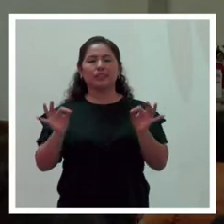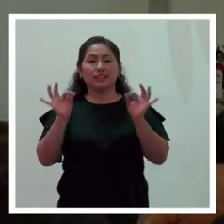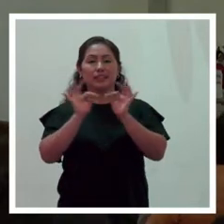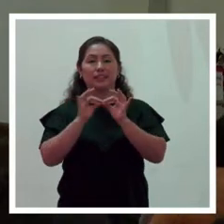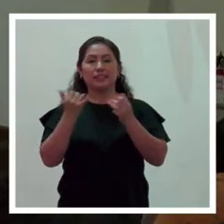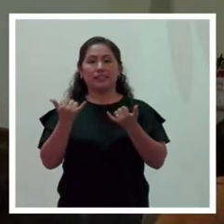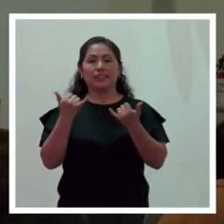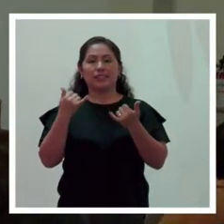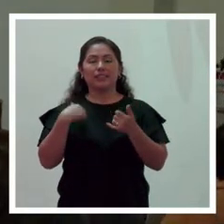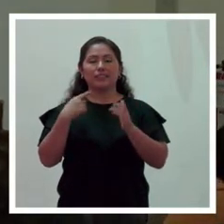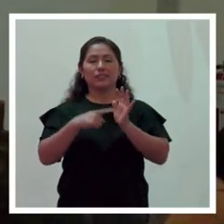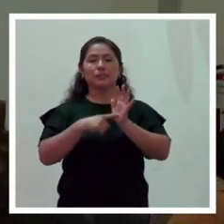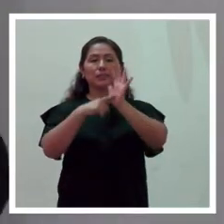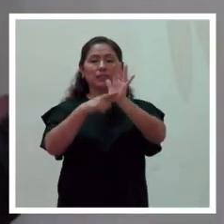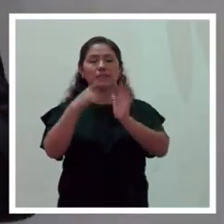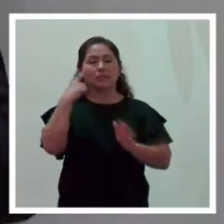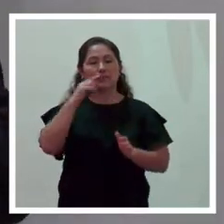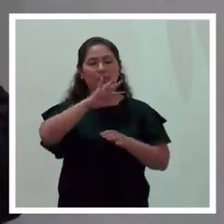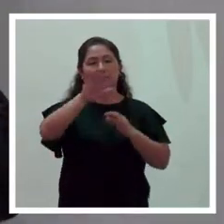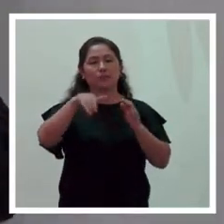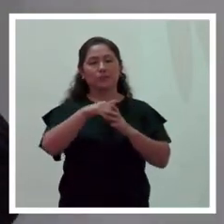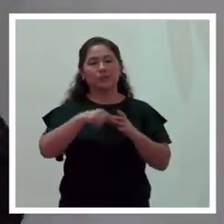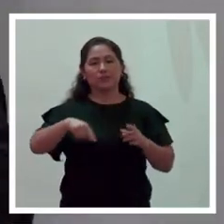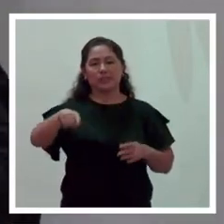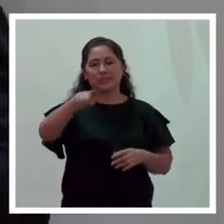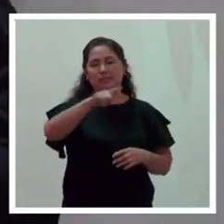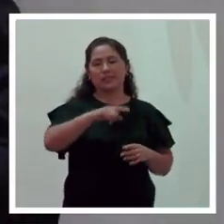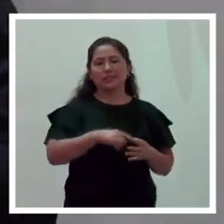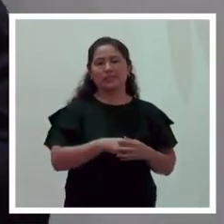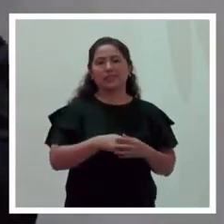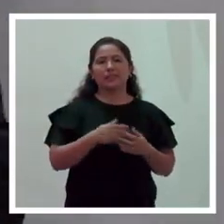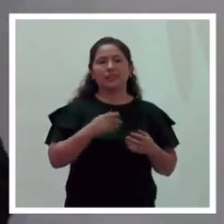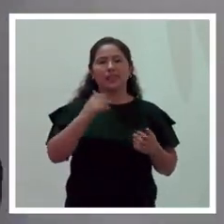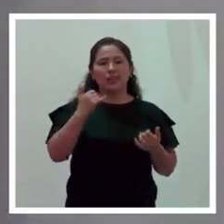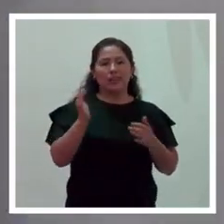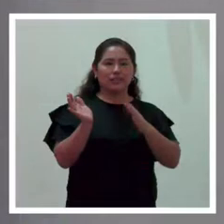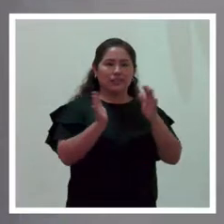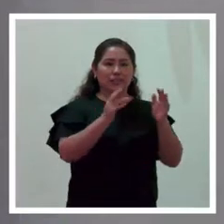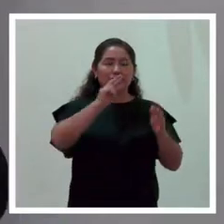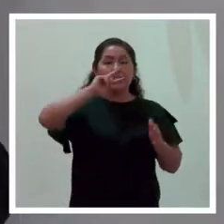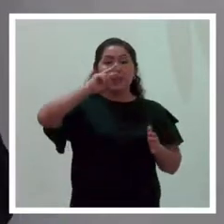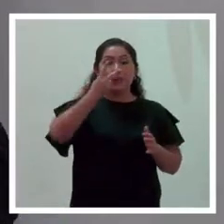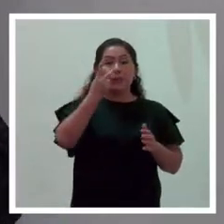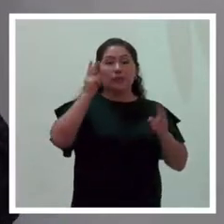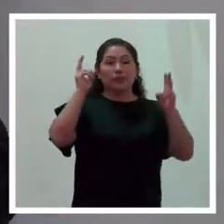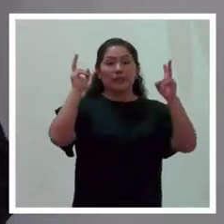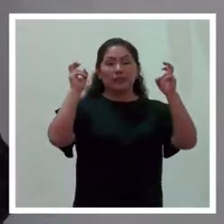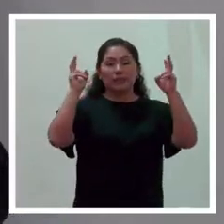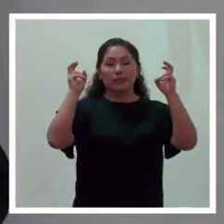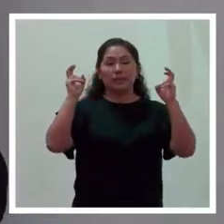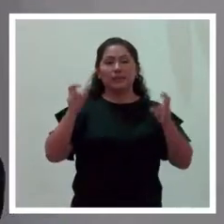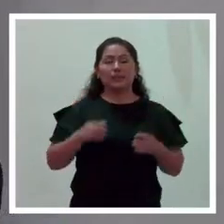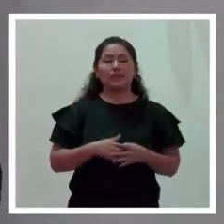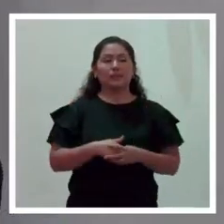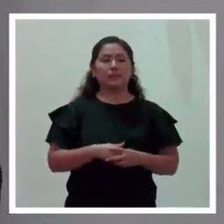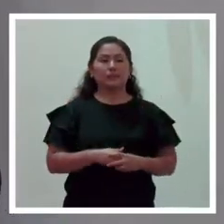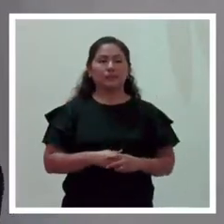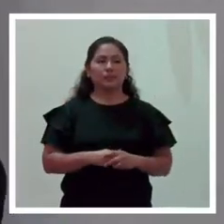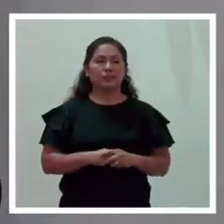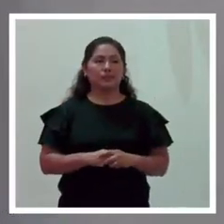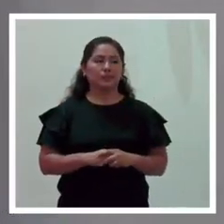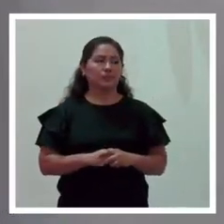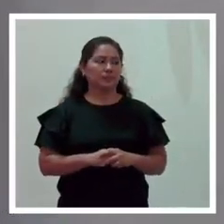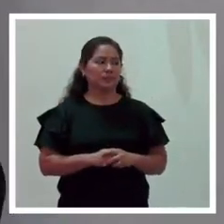que hoy estamos presentando para todos ustedes. Vamos a venir con la segunda ponencia, el segundo tema a exponer hoy